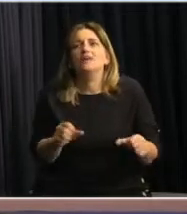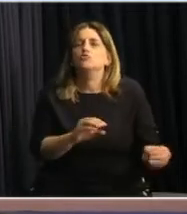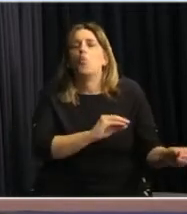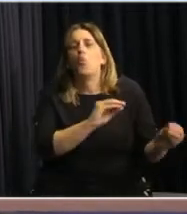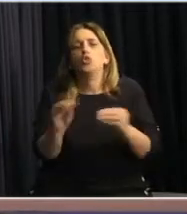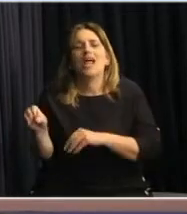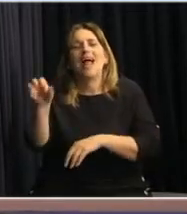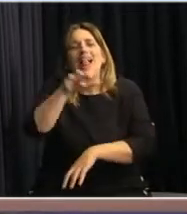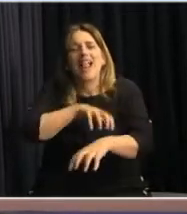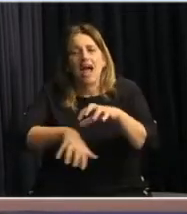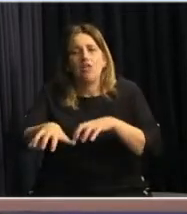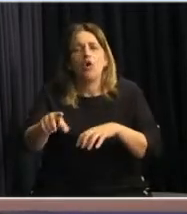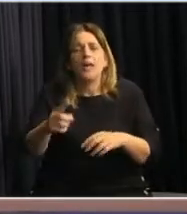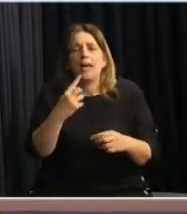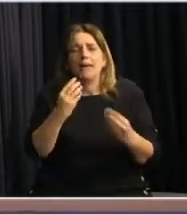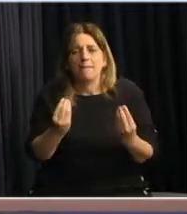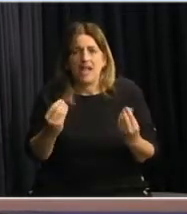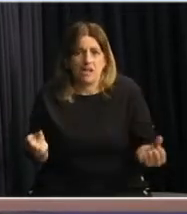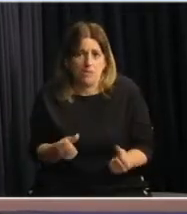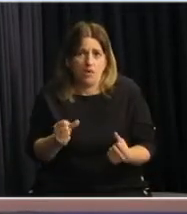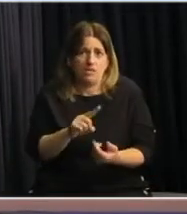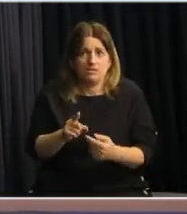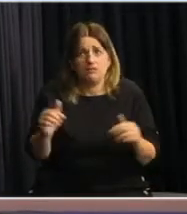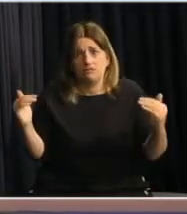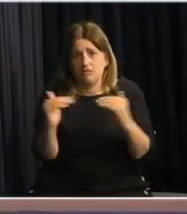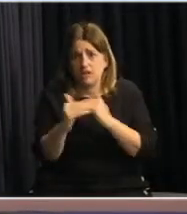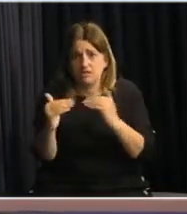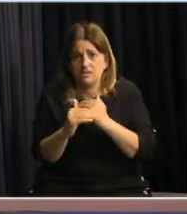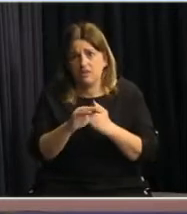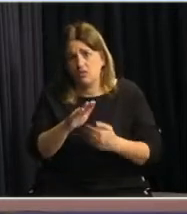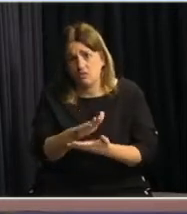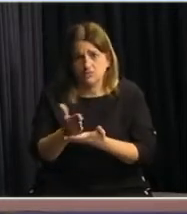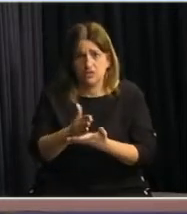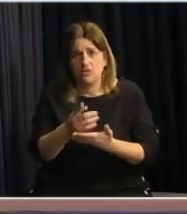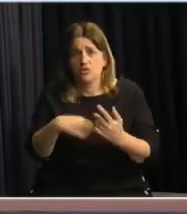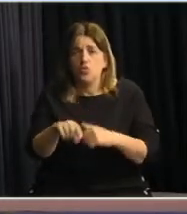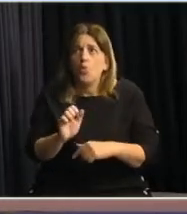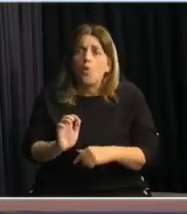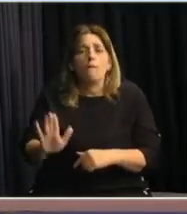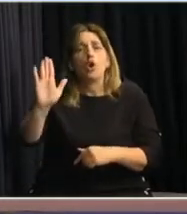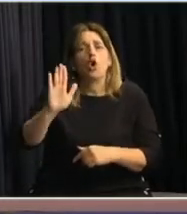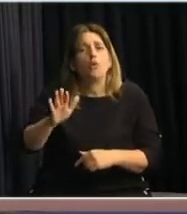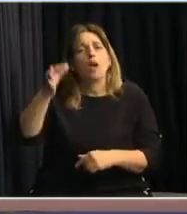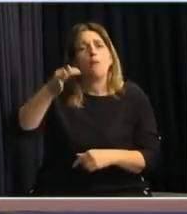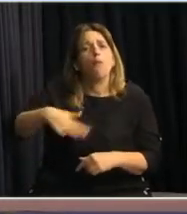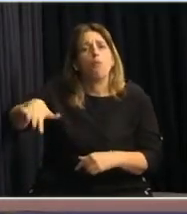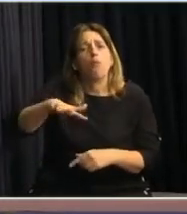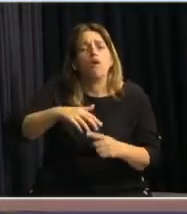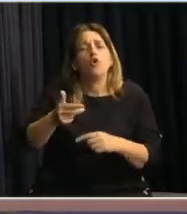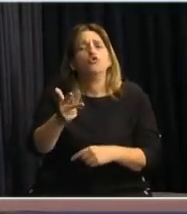es para facilitar el tránsito transfronterizo en donde la propia población del Chuy